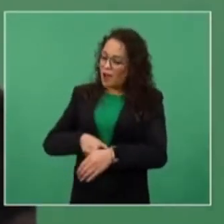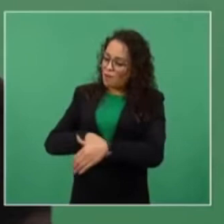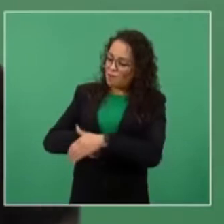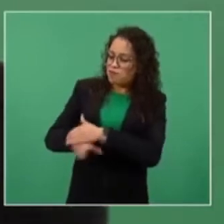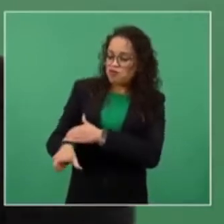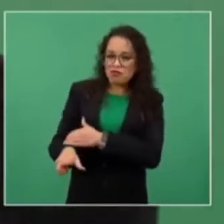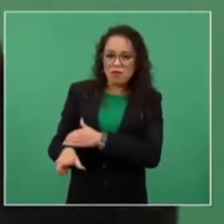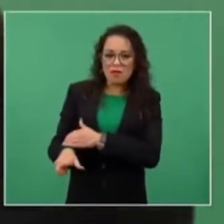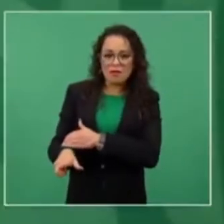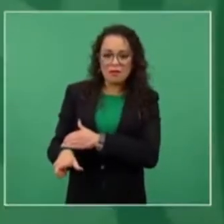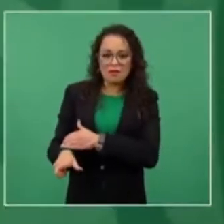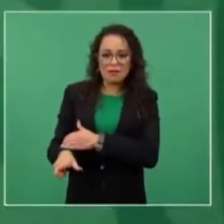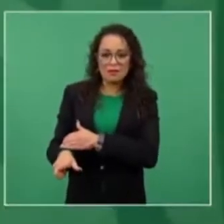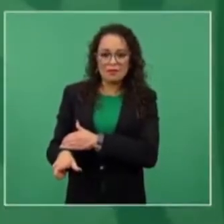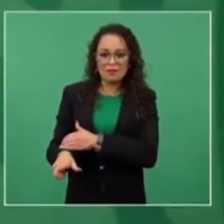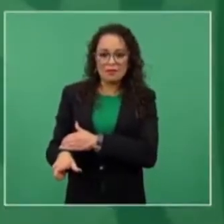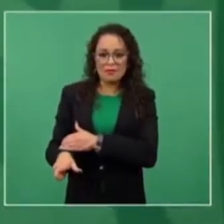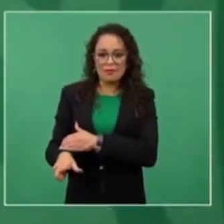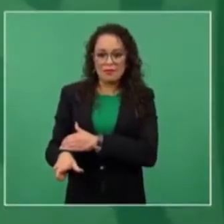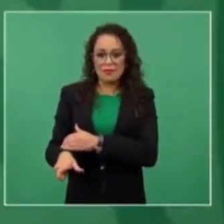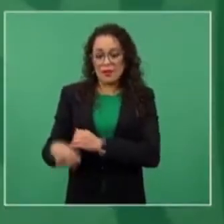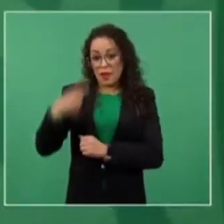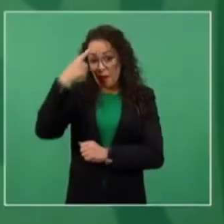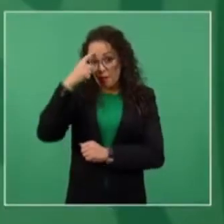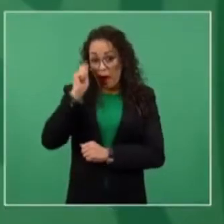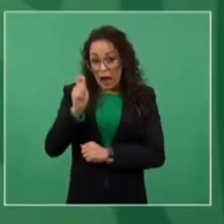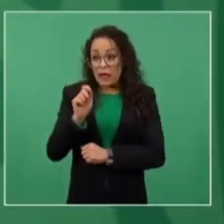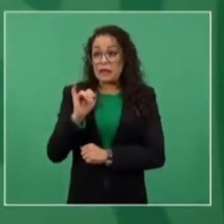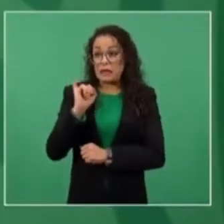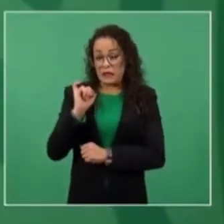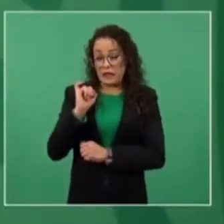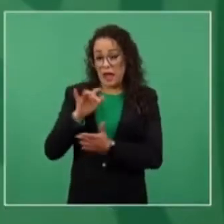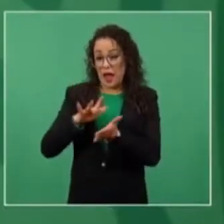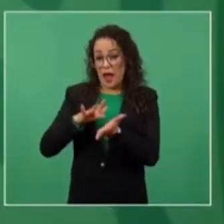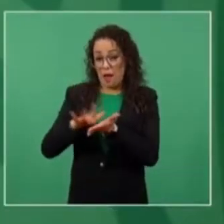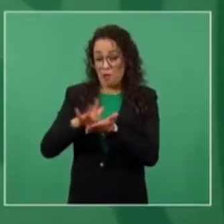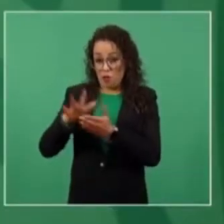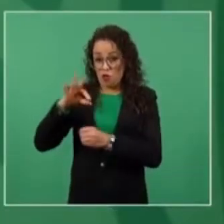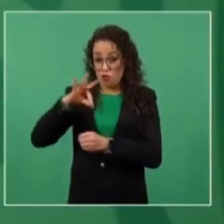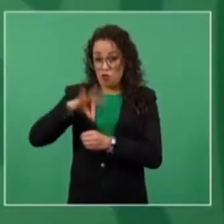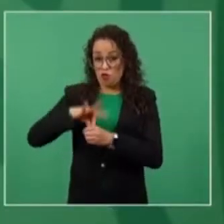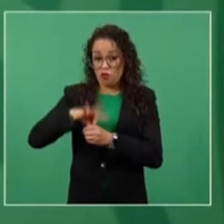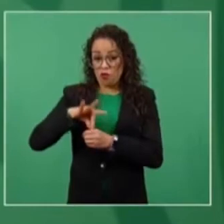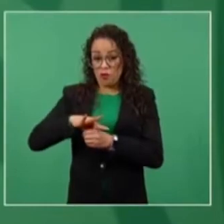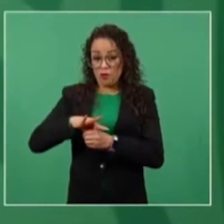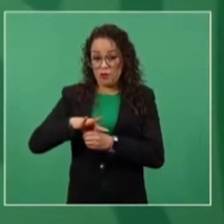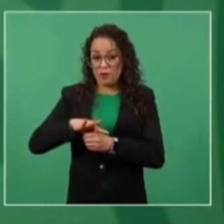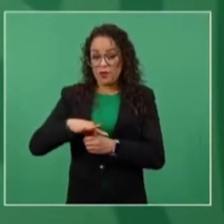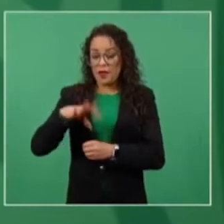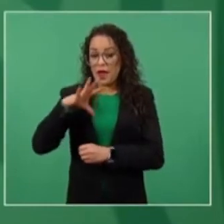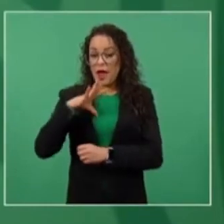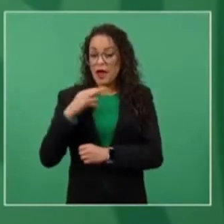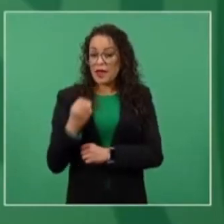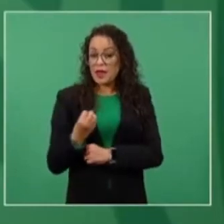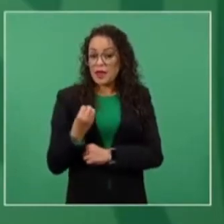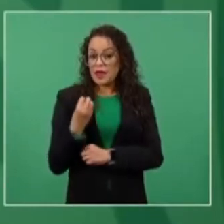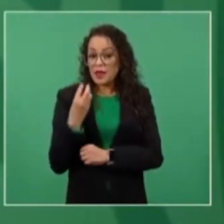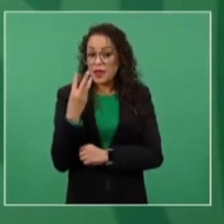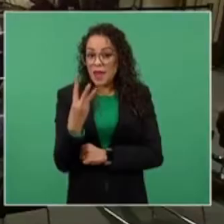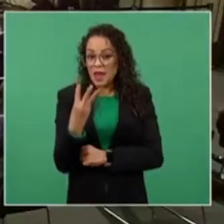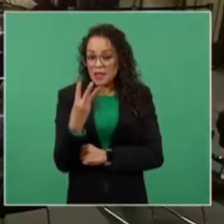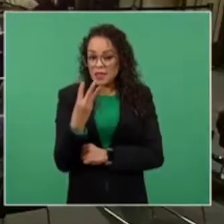los votos había tres partidas que se